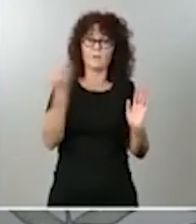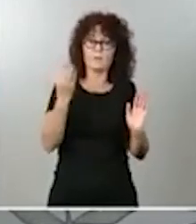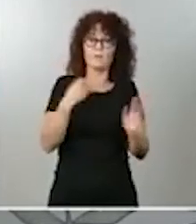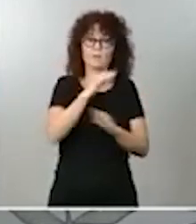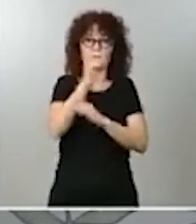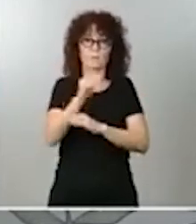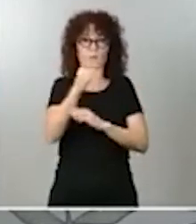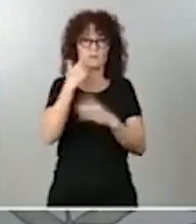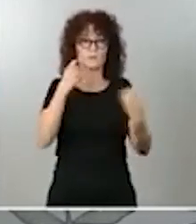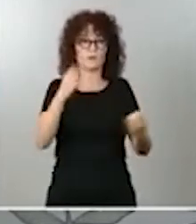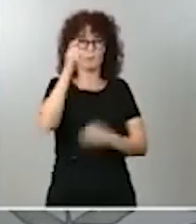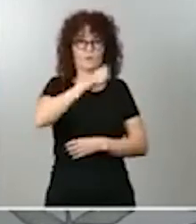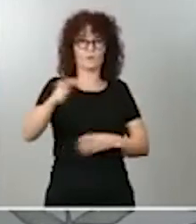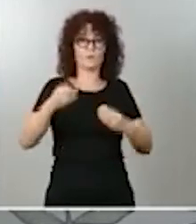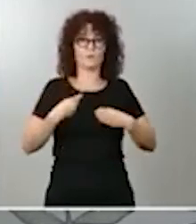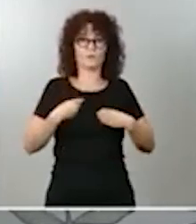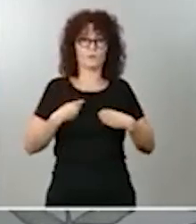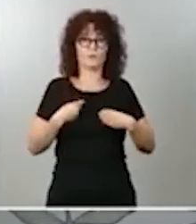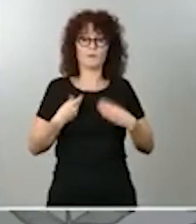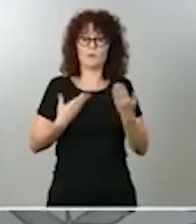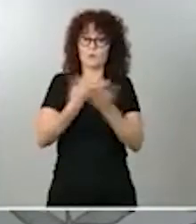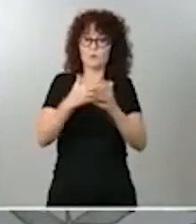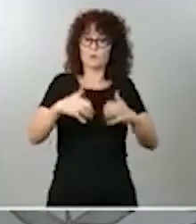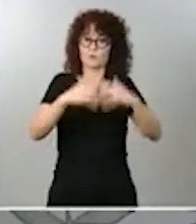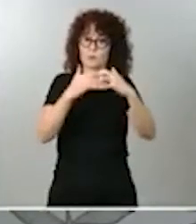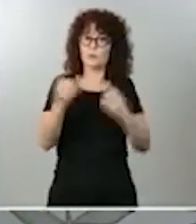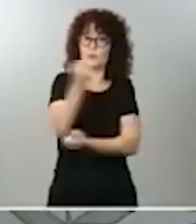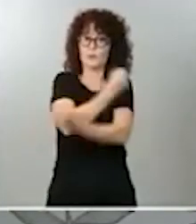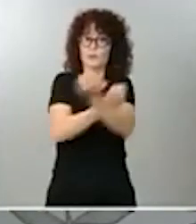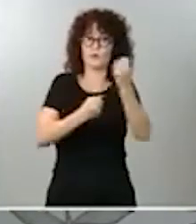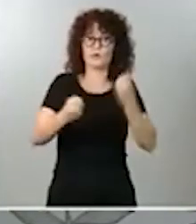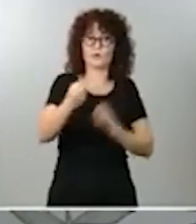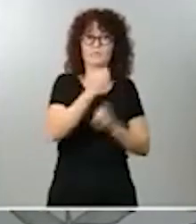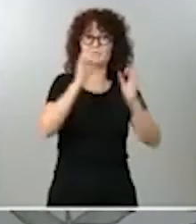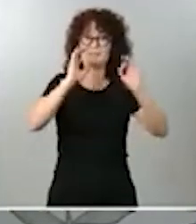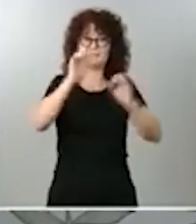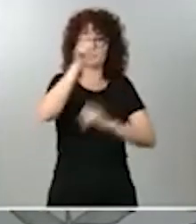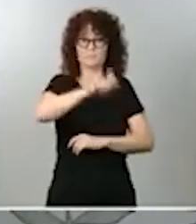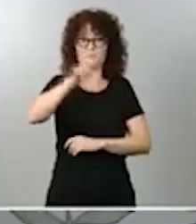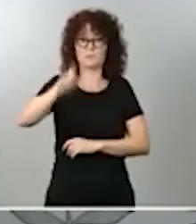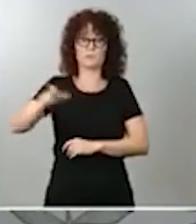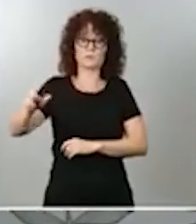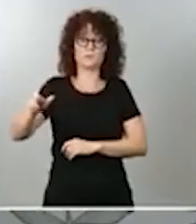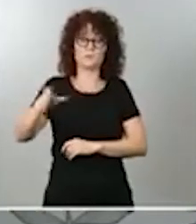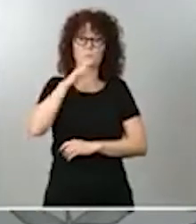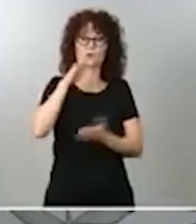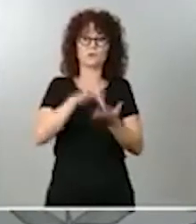contribuir a la recuperación económica, sobre todo de las personas que han perdido su empleo.